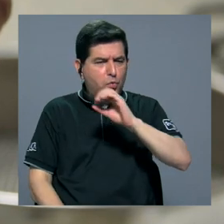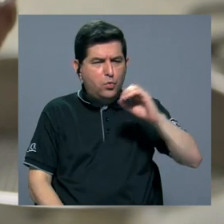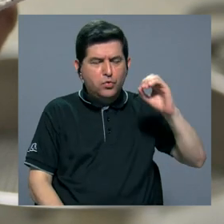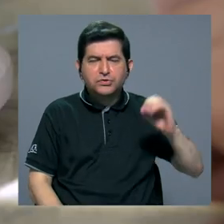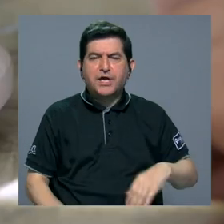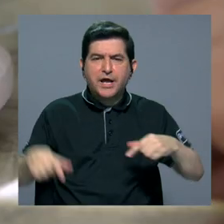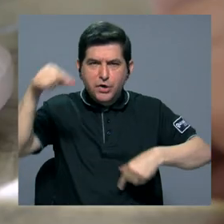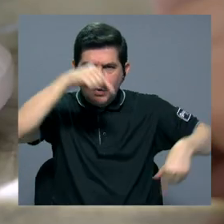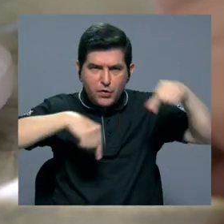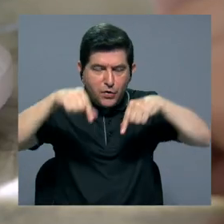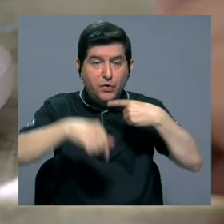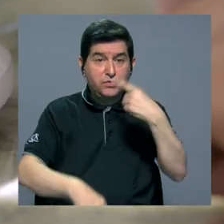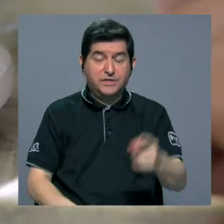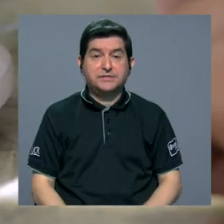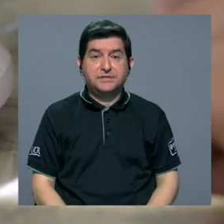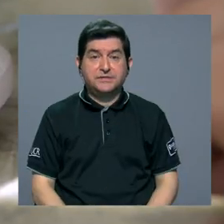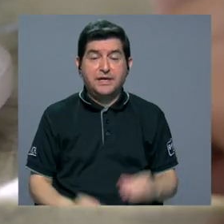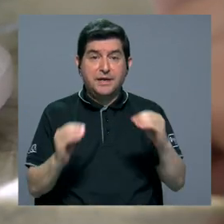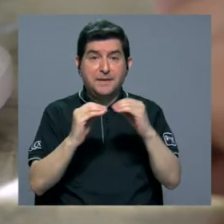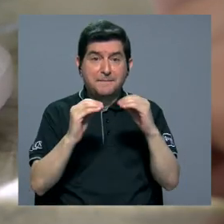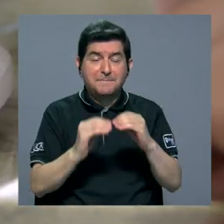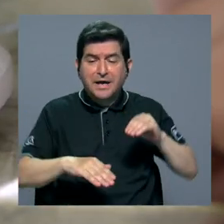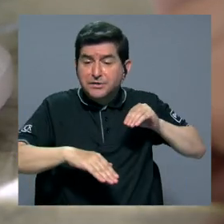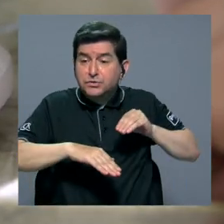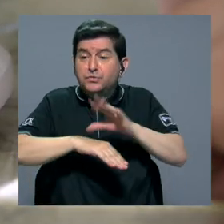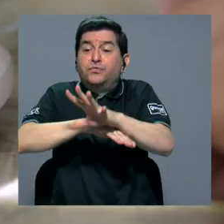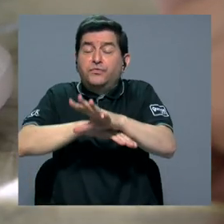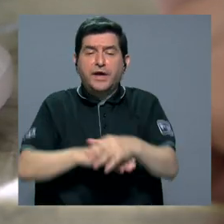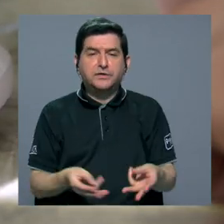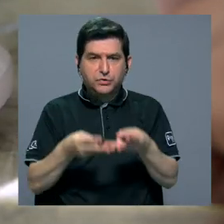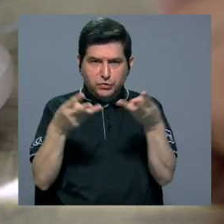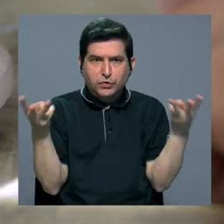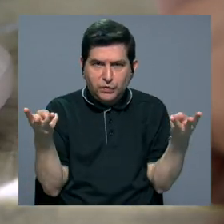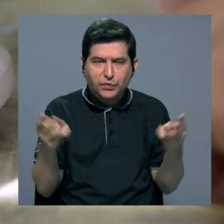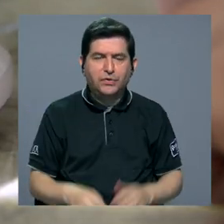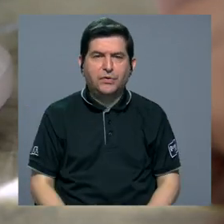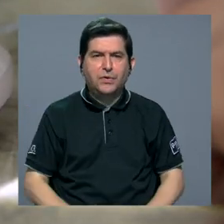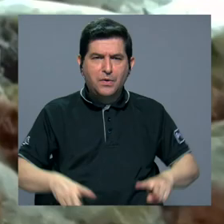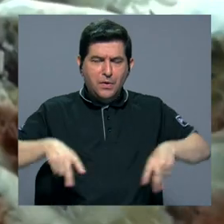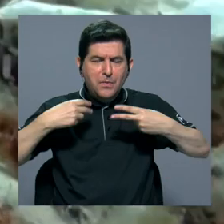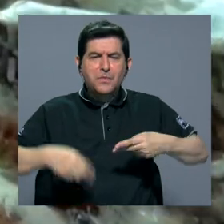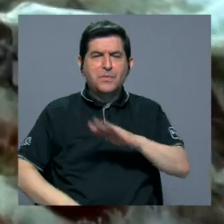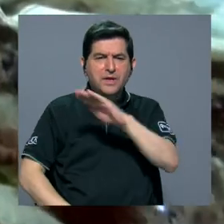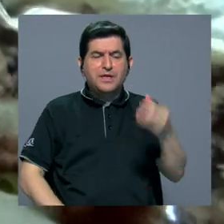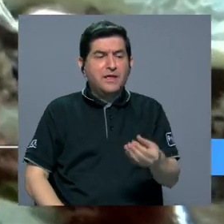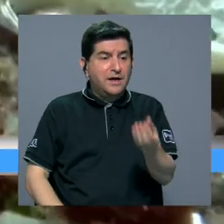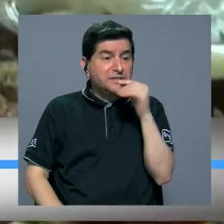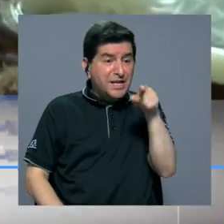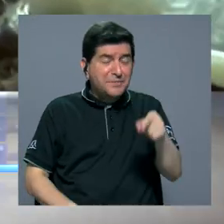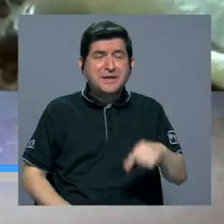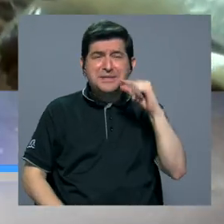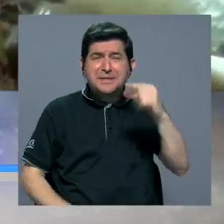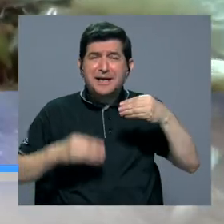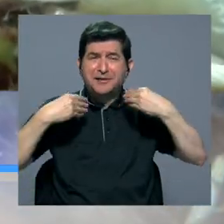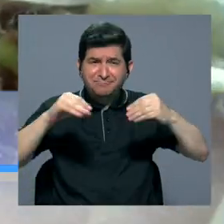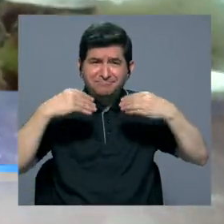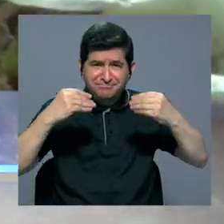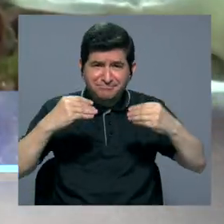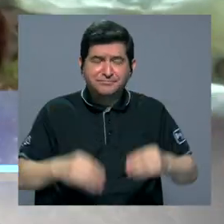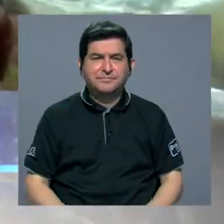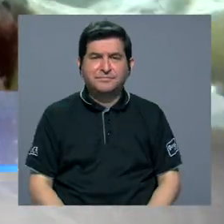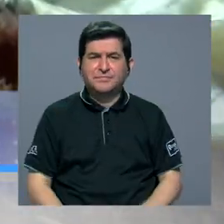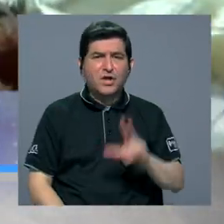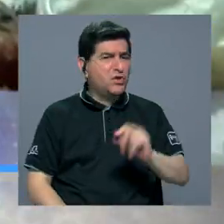Química, indicó que la mayor repercusión que causa este material es que la vida marina se alimenta de estos microplásticos,